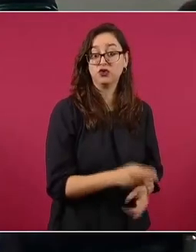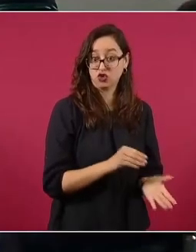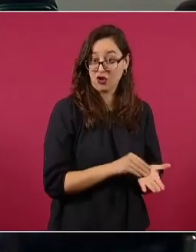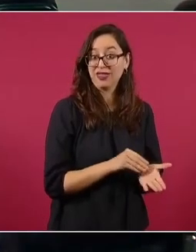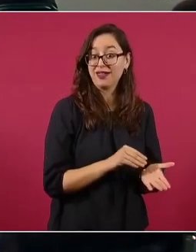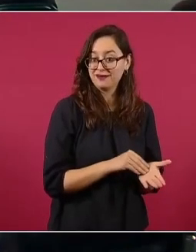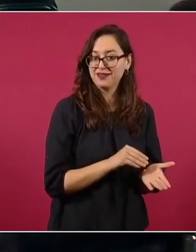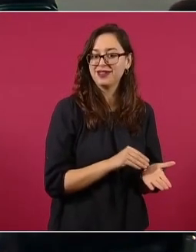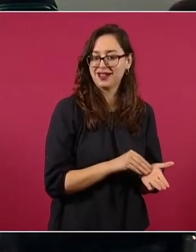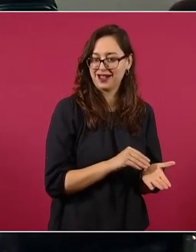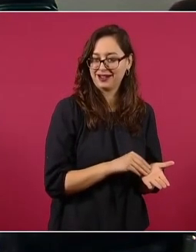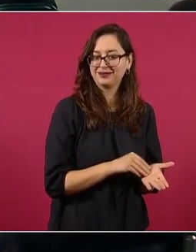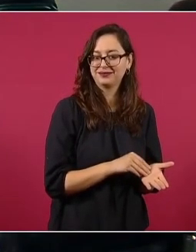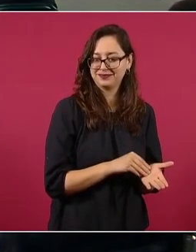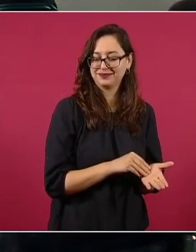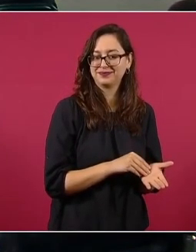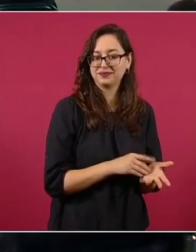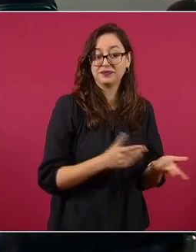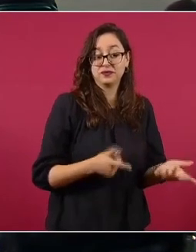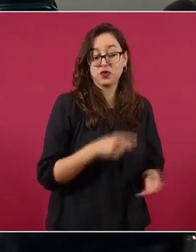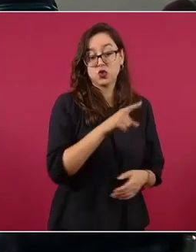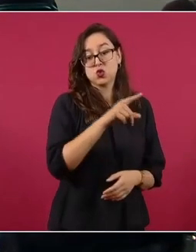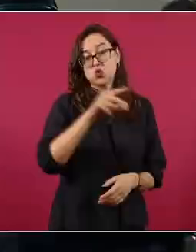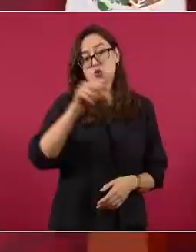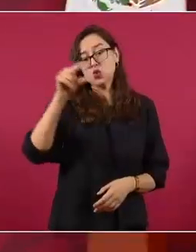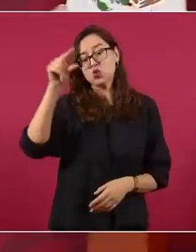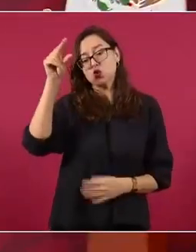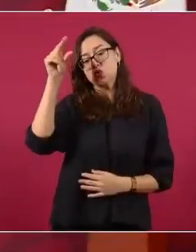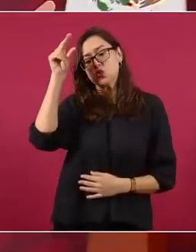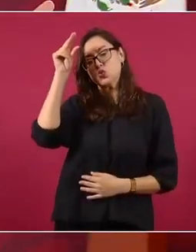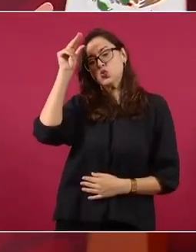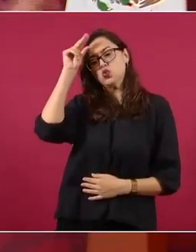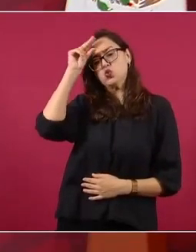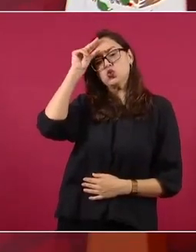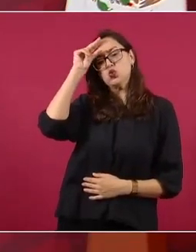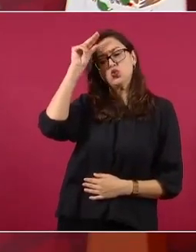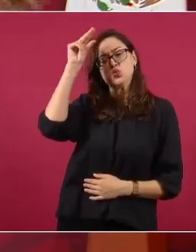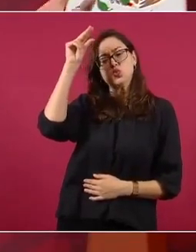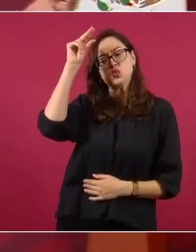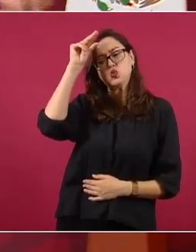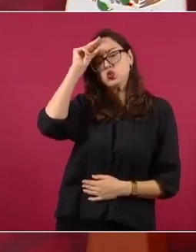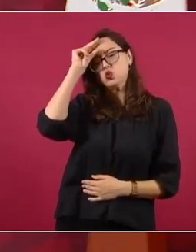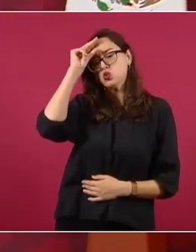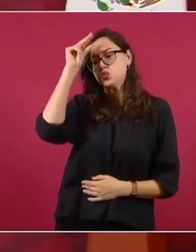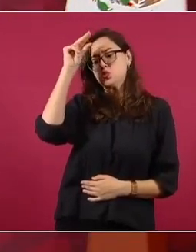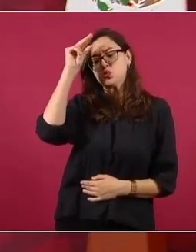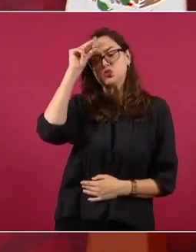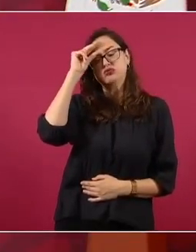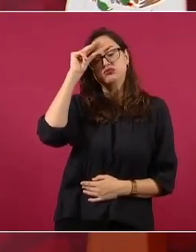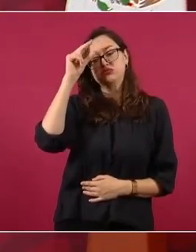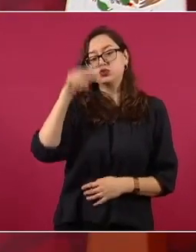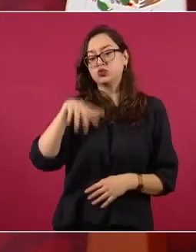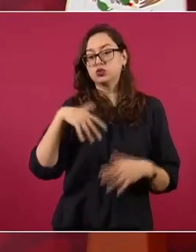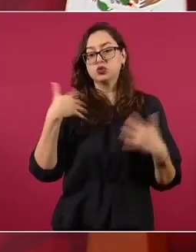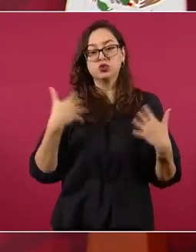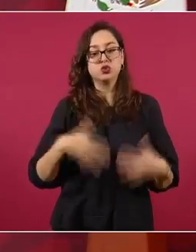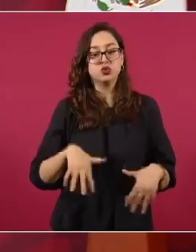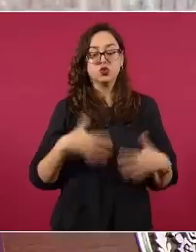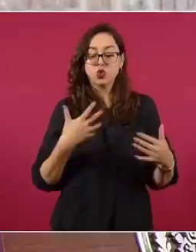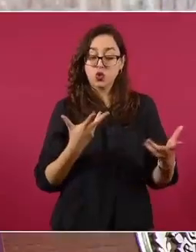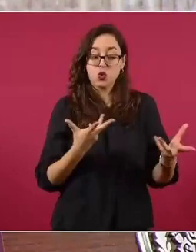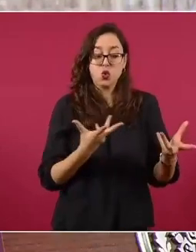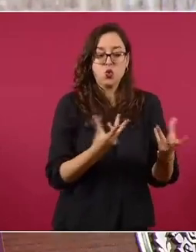Es un intelectual orgánico de un gobierno